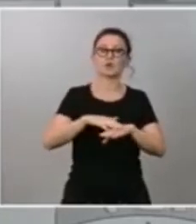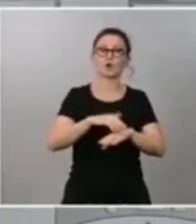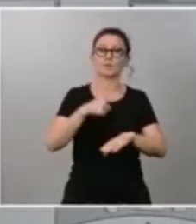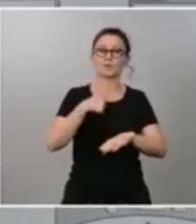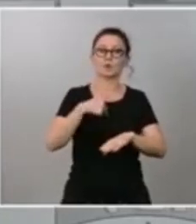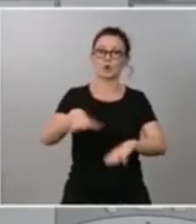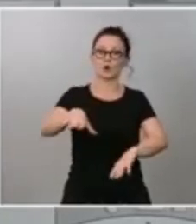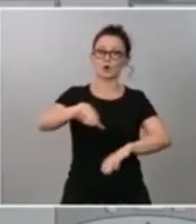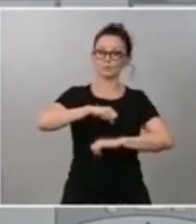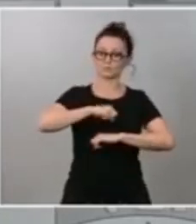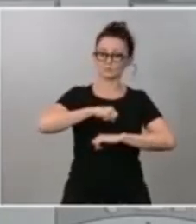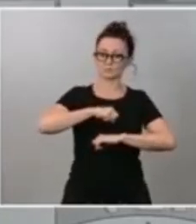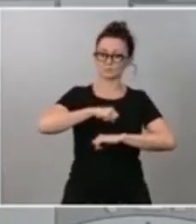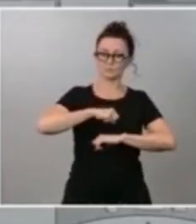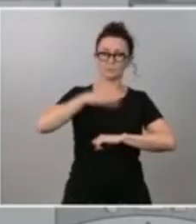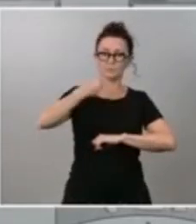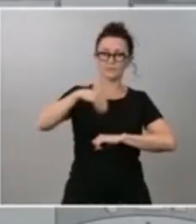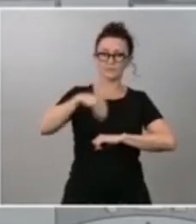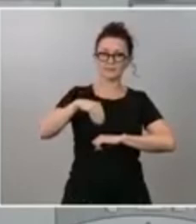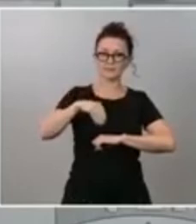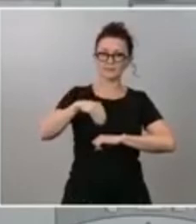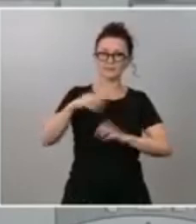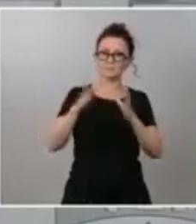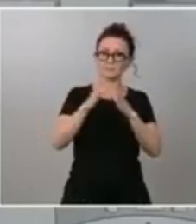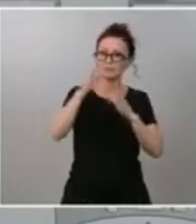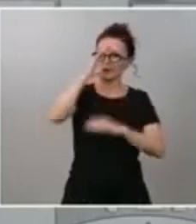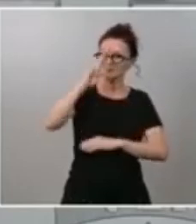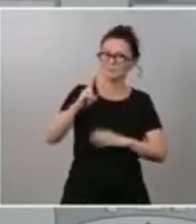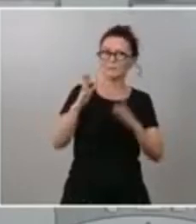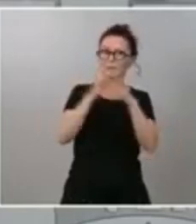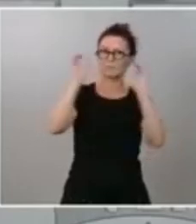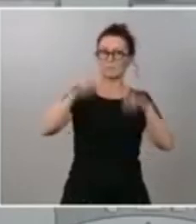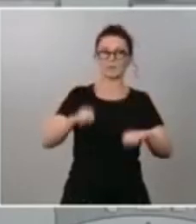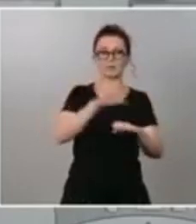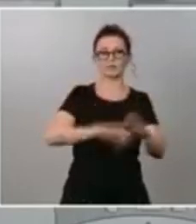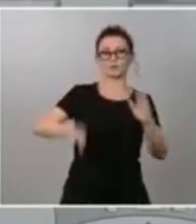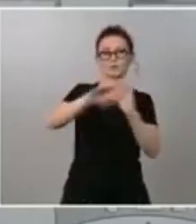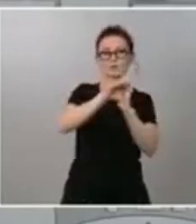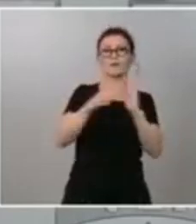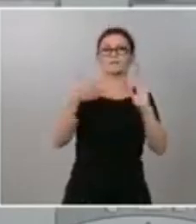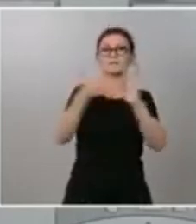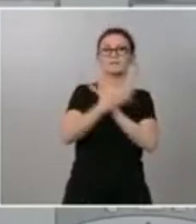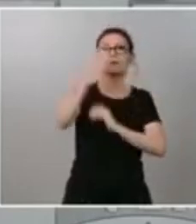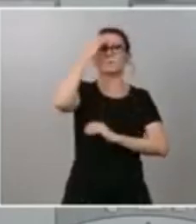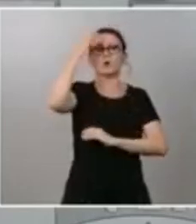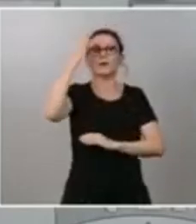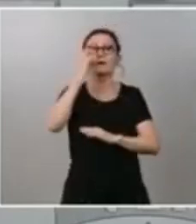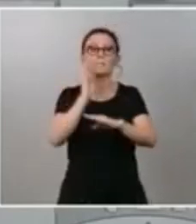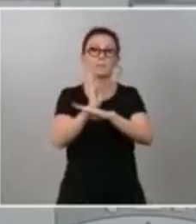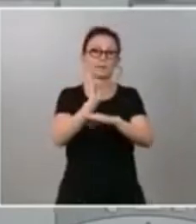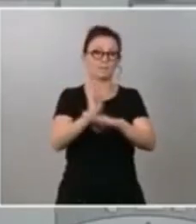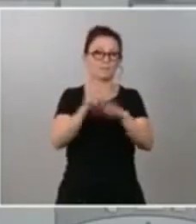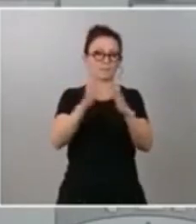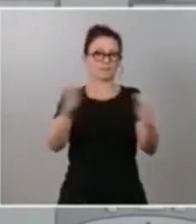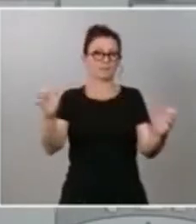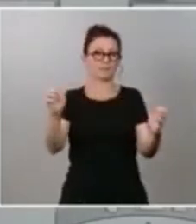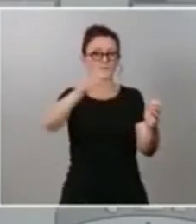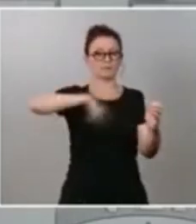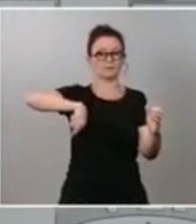el pacto constitucional es la monarquía parlamentaria evidentemente nosotros defendemos instituciones robustas